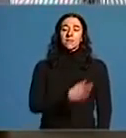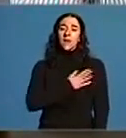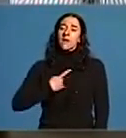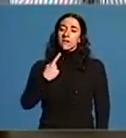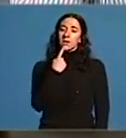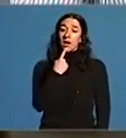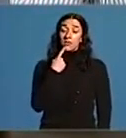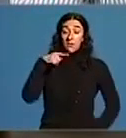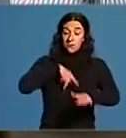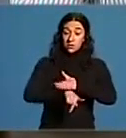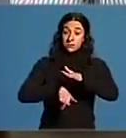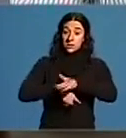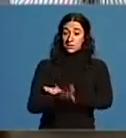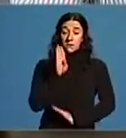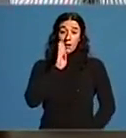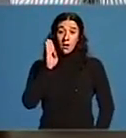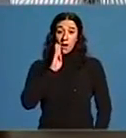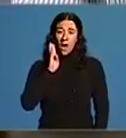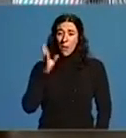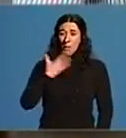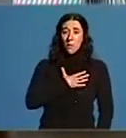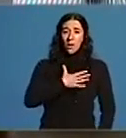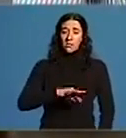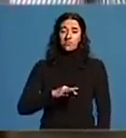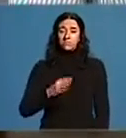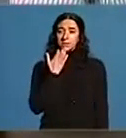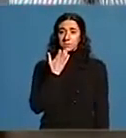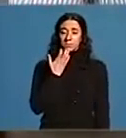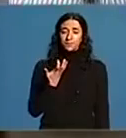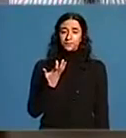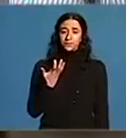esos trámites tendrán unha versión única, sino que, quizá,